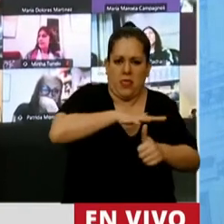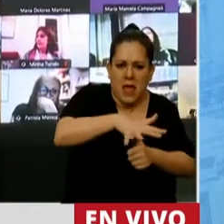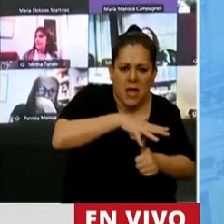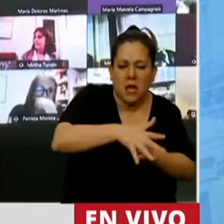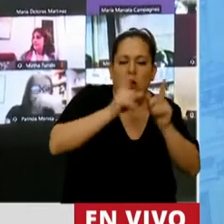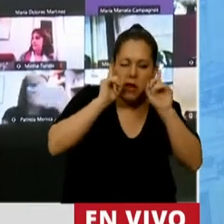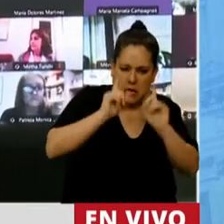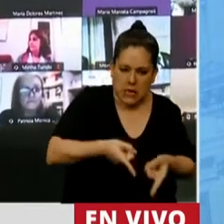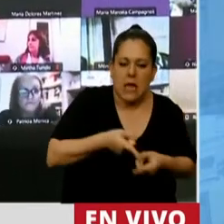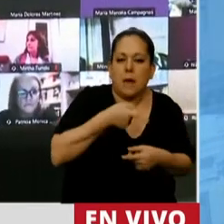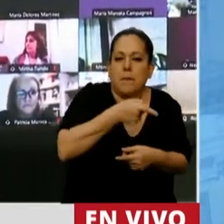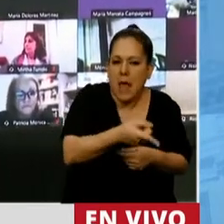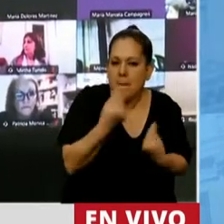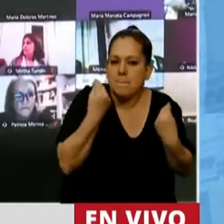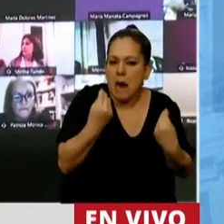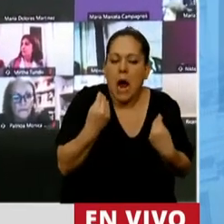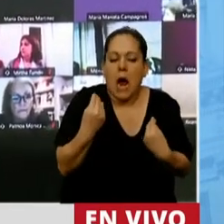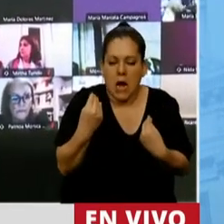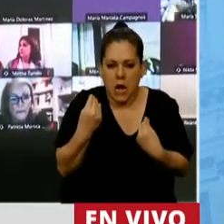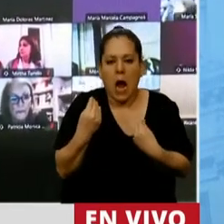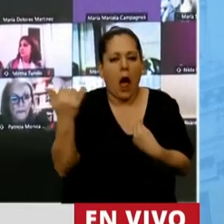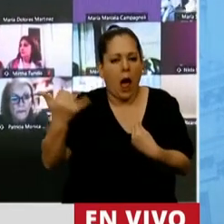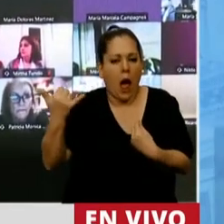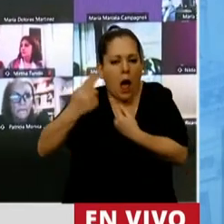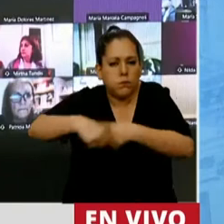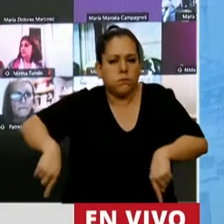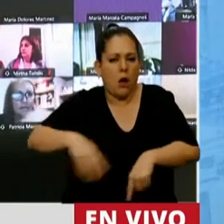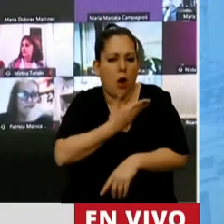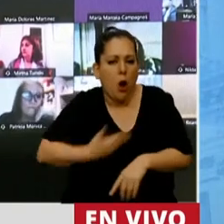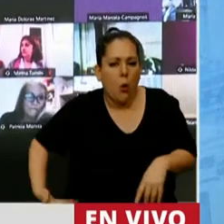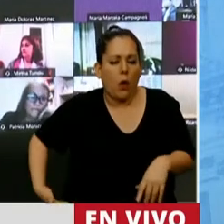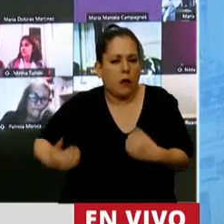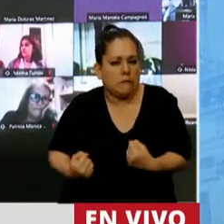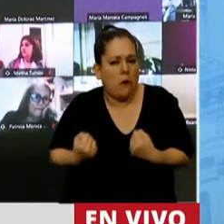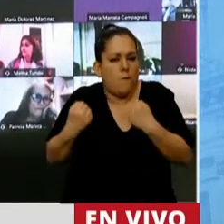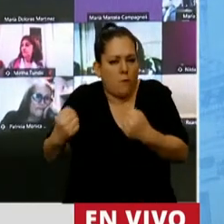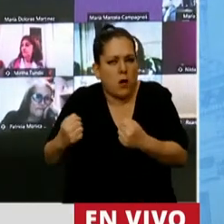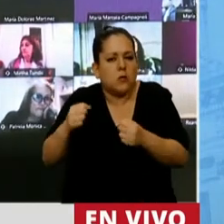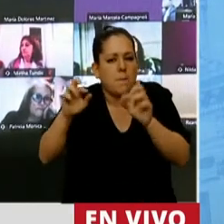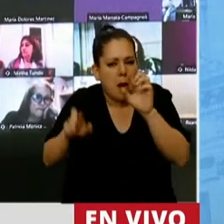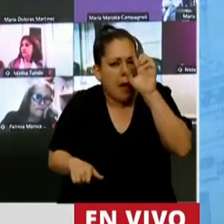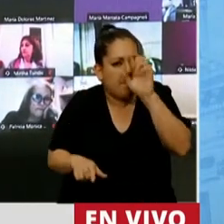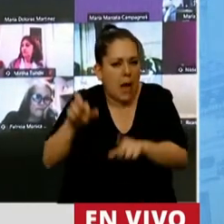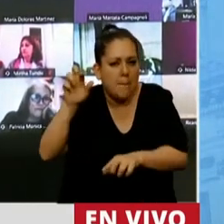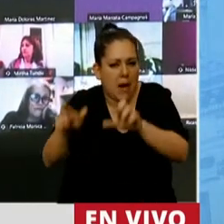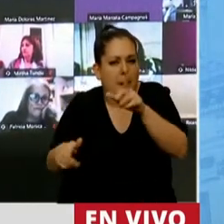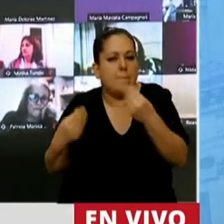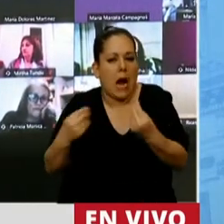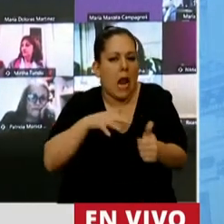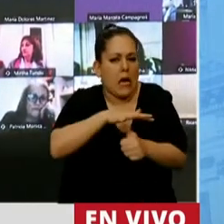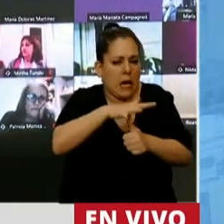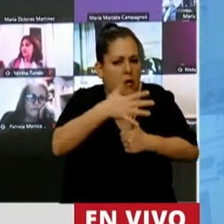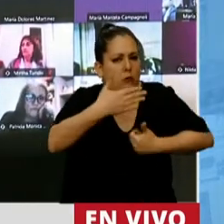refuerza todos los esfuerzos que hace el gobierno para poder llevarlas adelante. Pero también